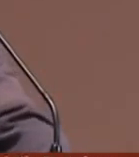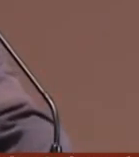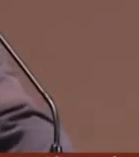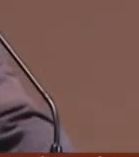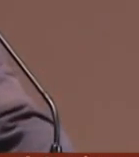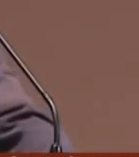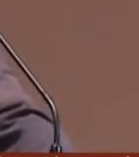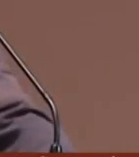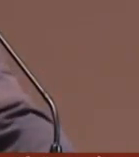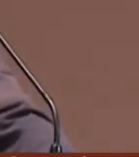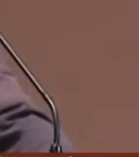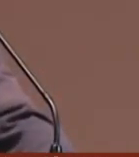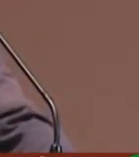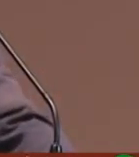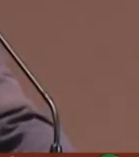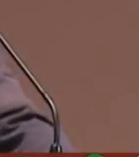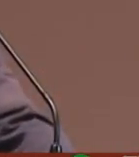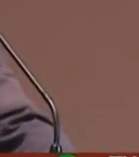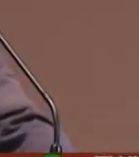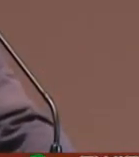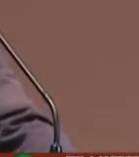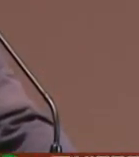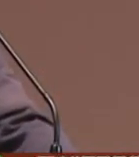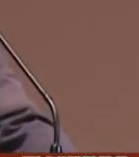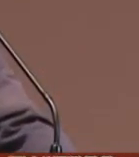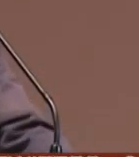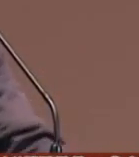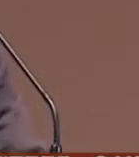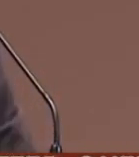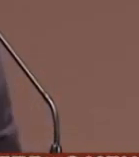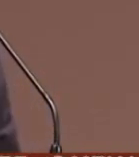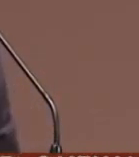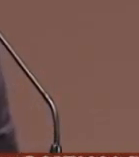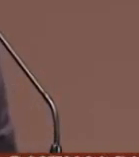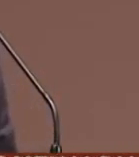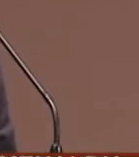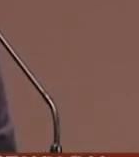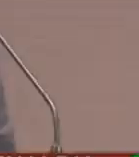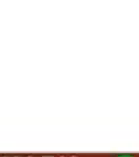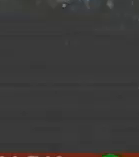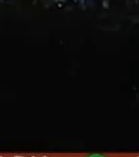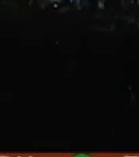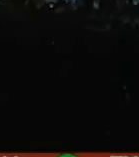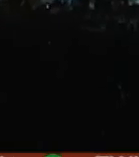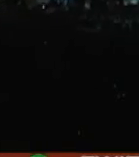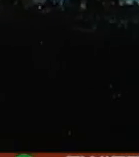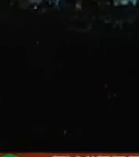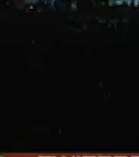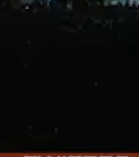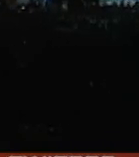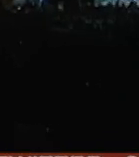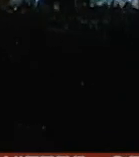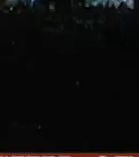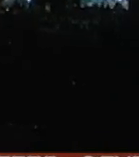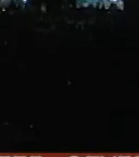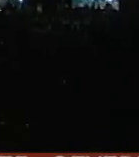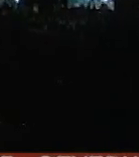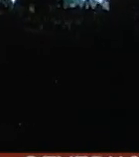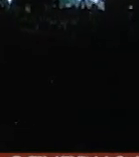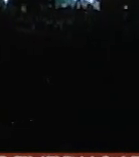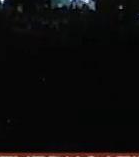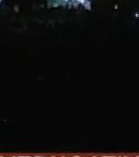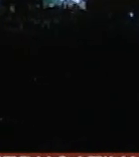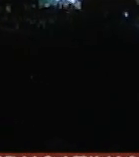donde protagonizó la hazaña más grande jamás soñada en su entonces alma renacentista la edición 44 del festival que